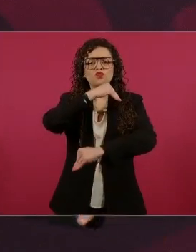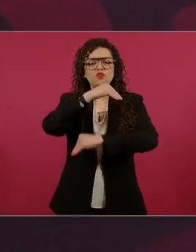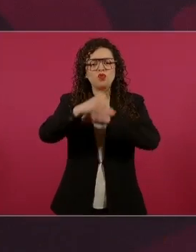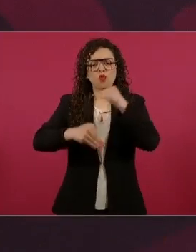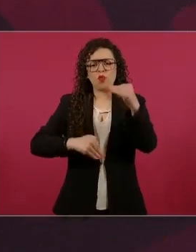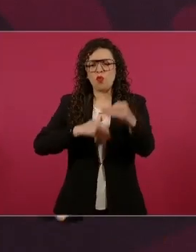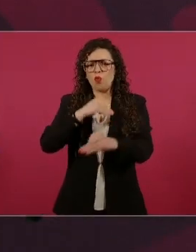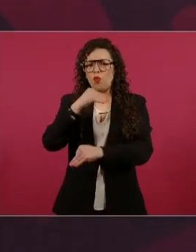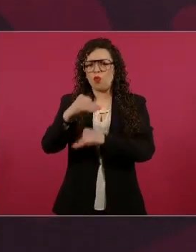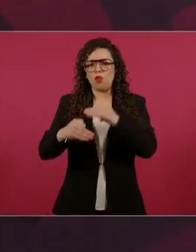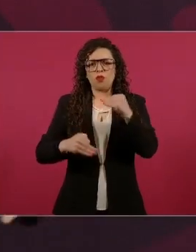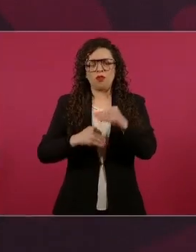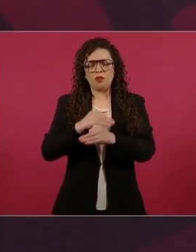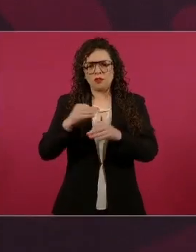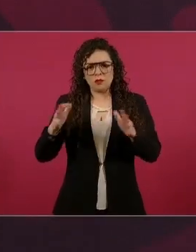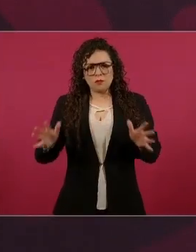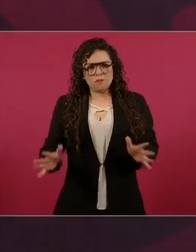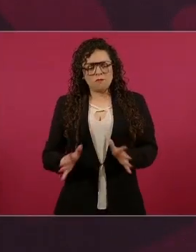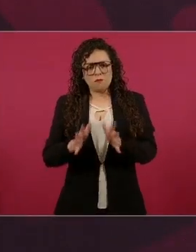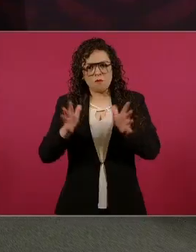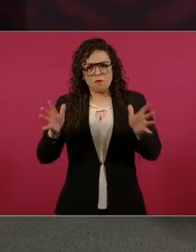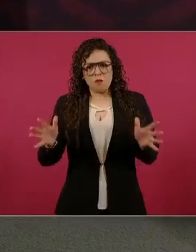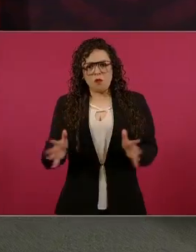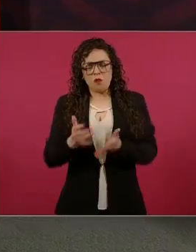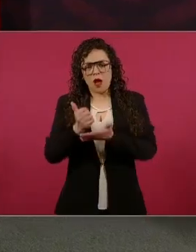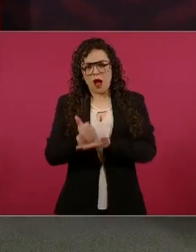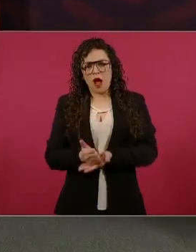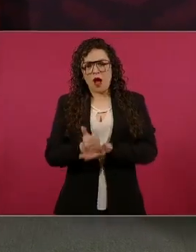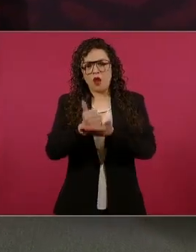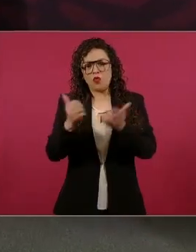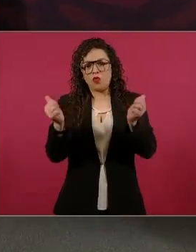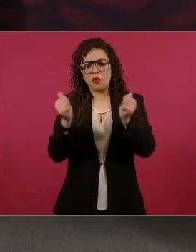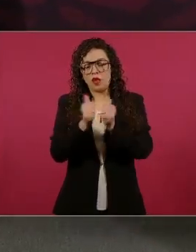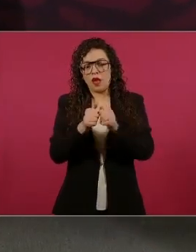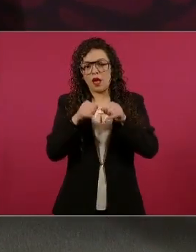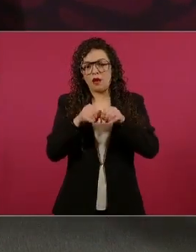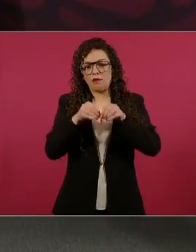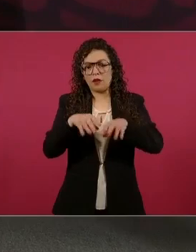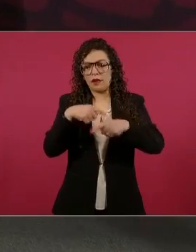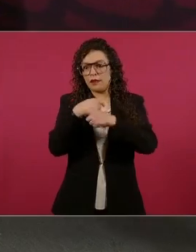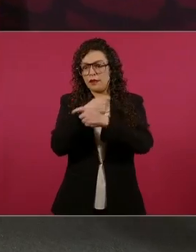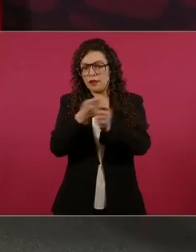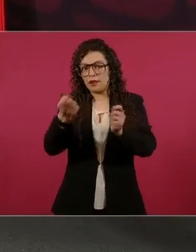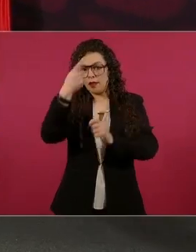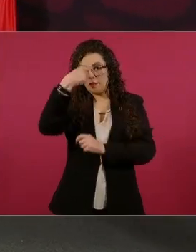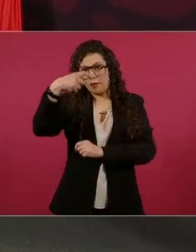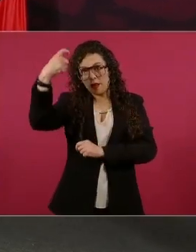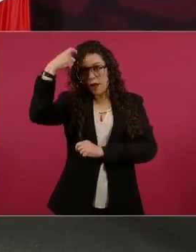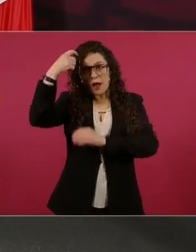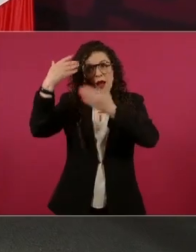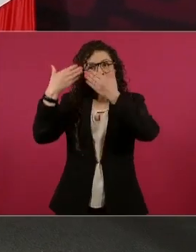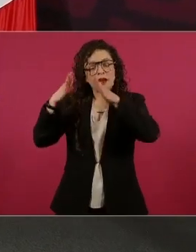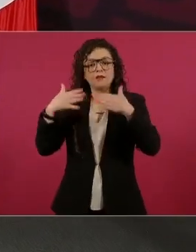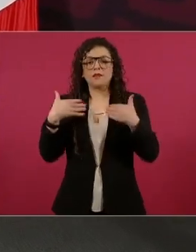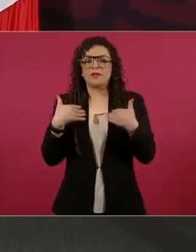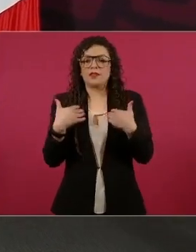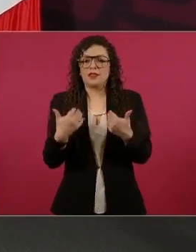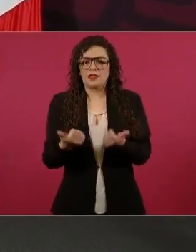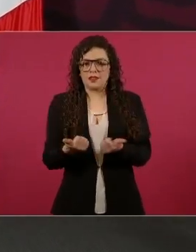Hay que hacer conciencia. Primero, que